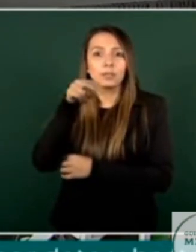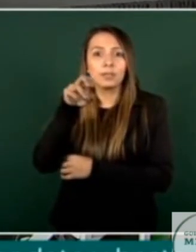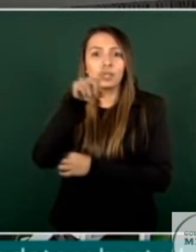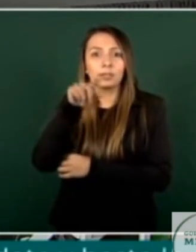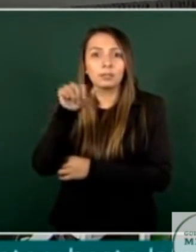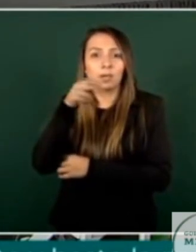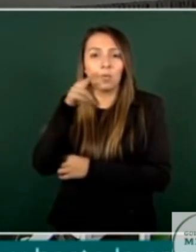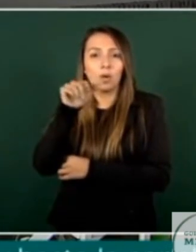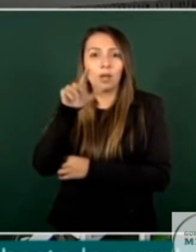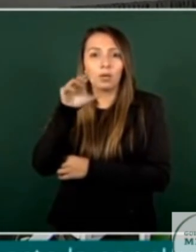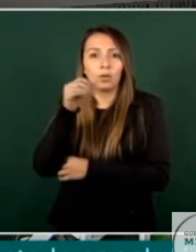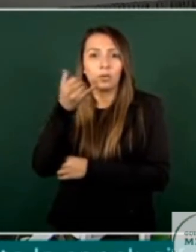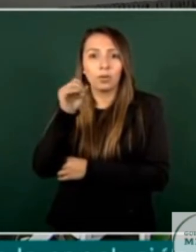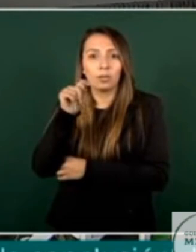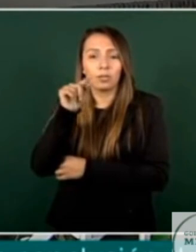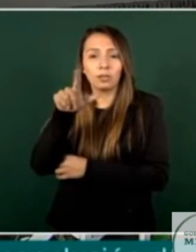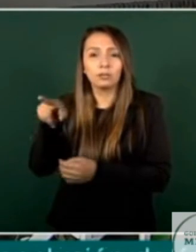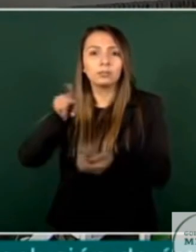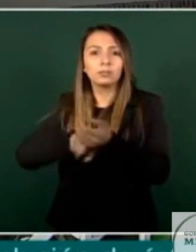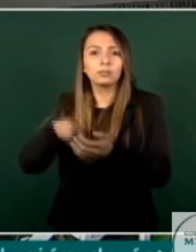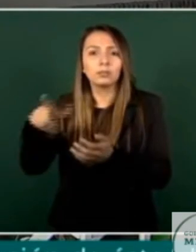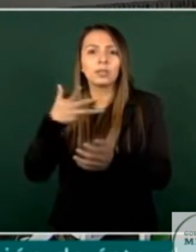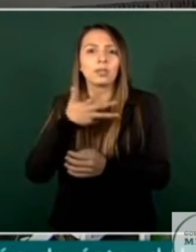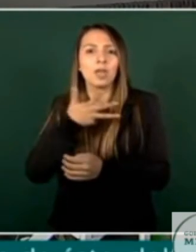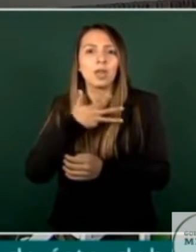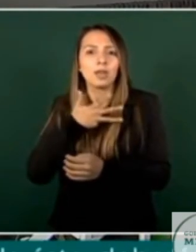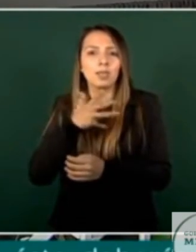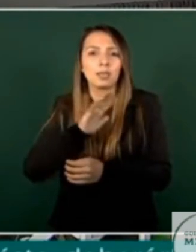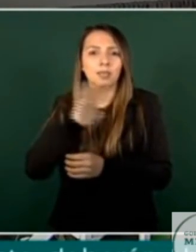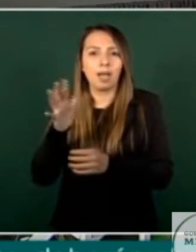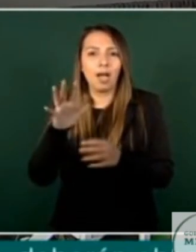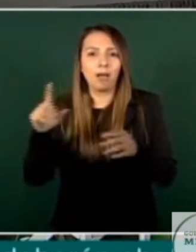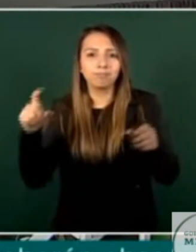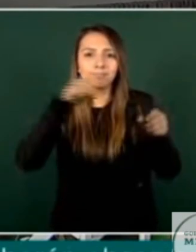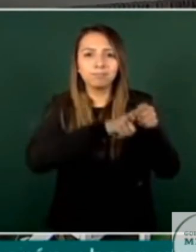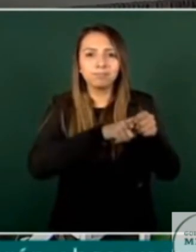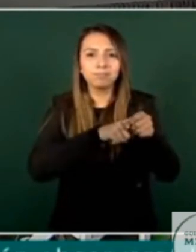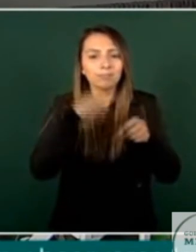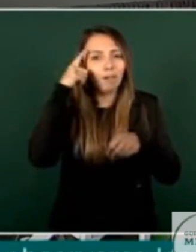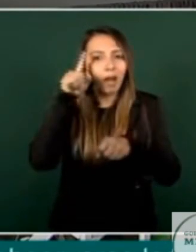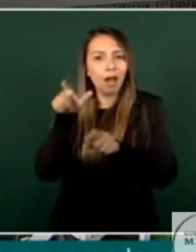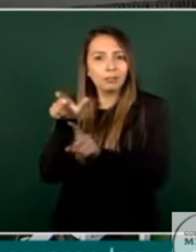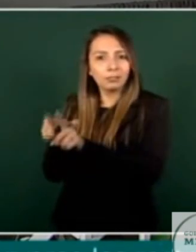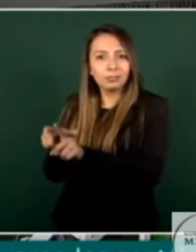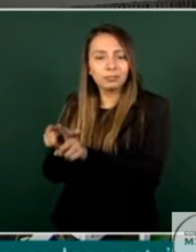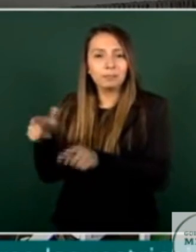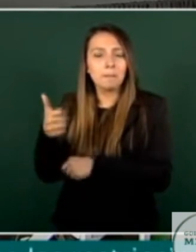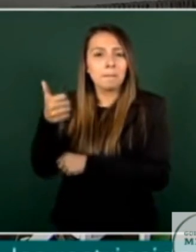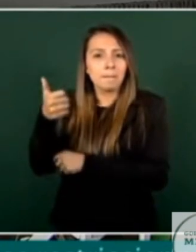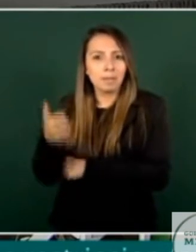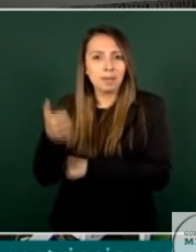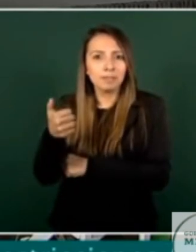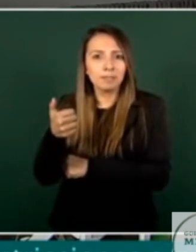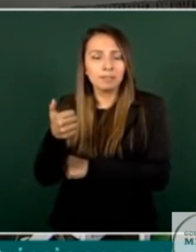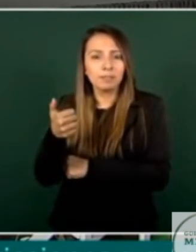mecanismo de protección de periodistas tenía botón de pánico se genera el alertamiento hay apoyo vecinal y de la